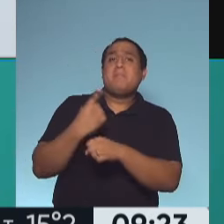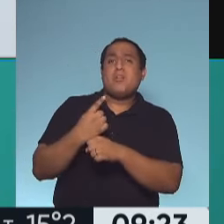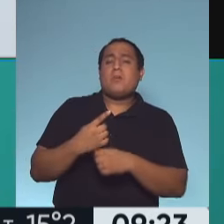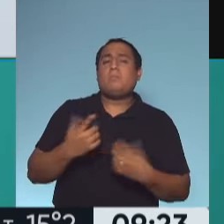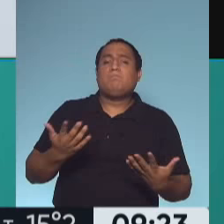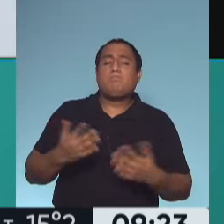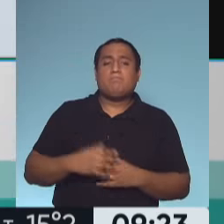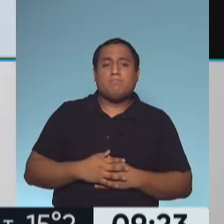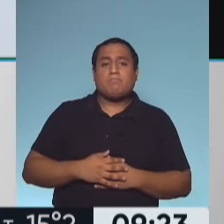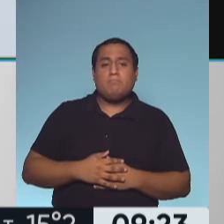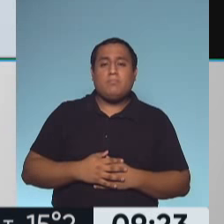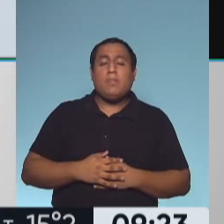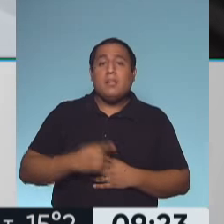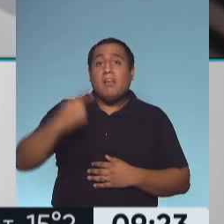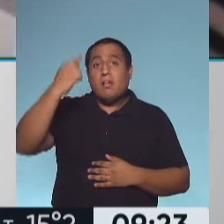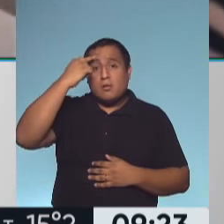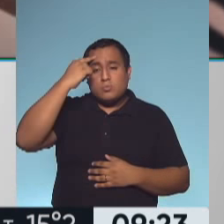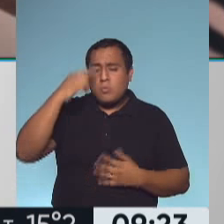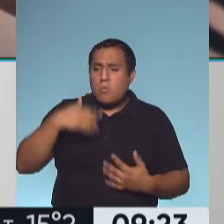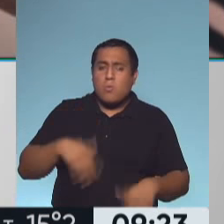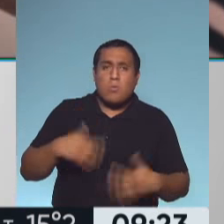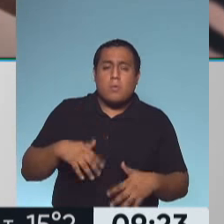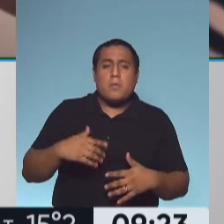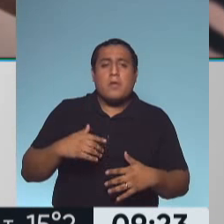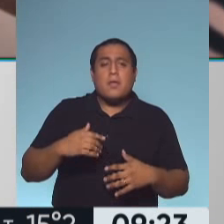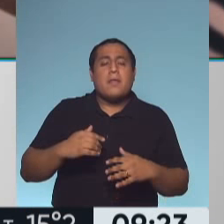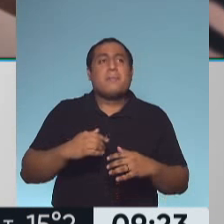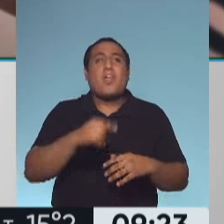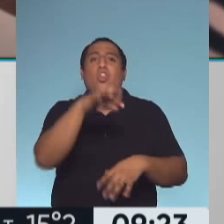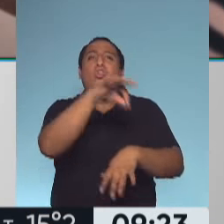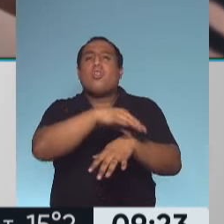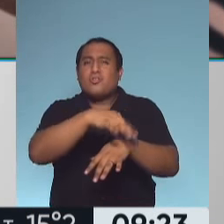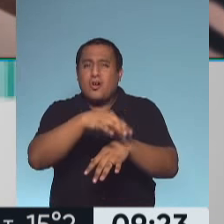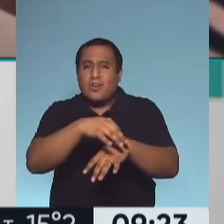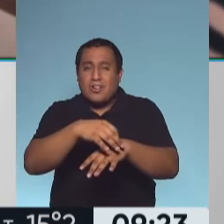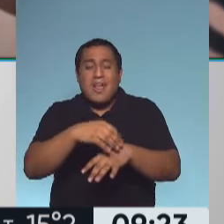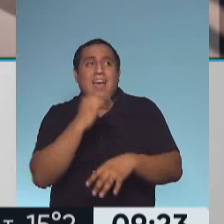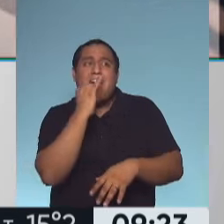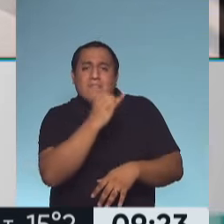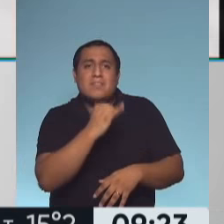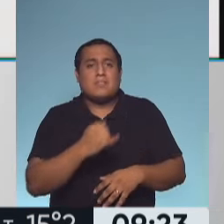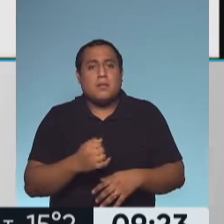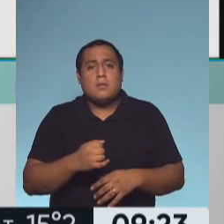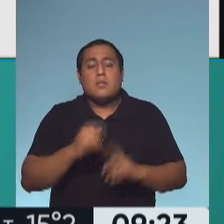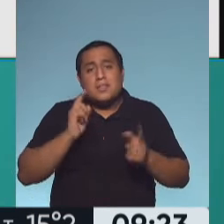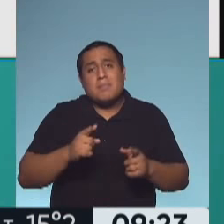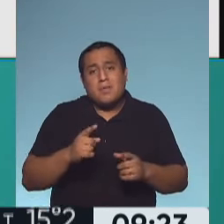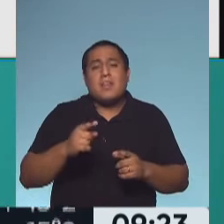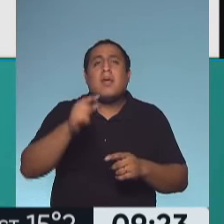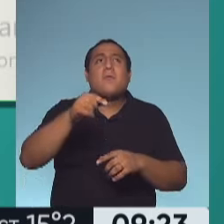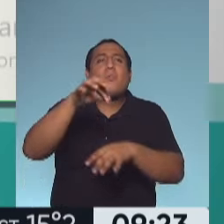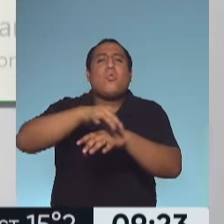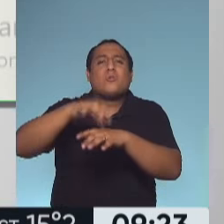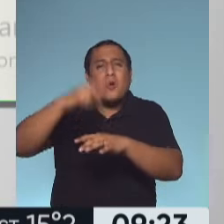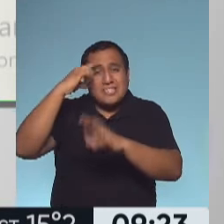comentar, esto que nos llama la atención, comentárselo al pediatra. El segundo eslabón es un neurólogo o neuróloga.